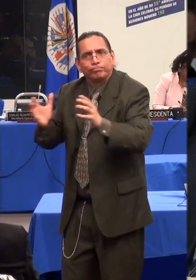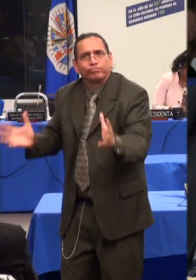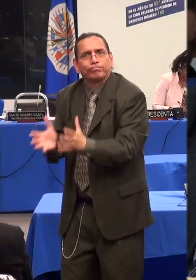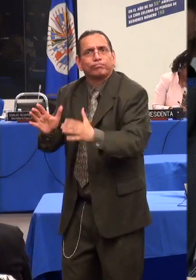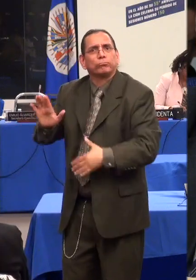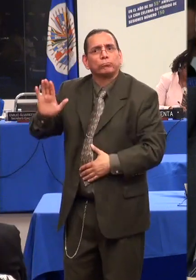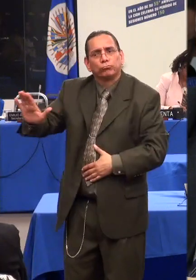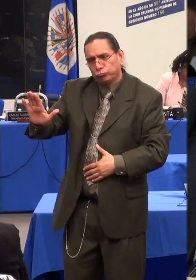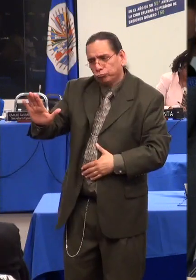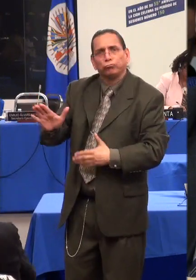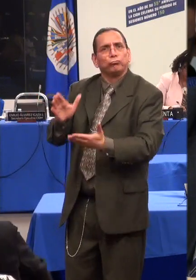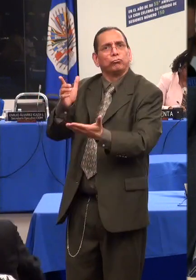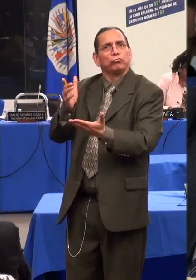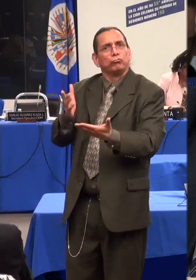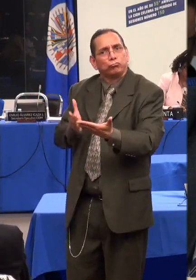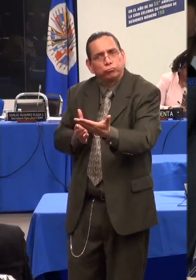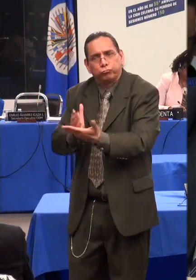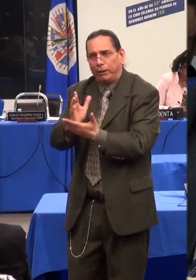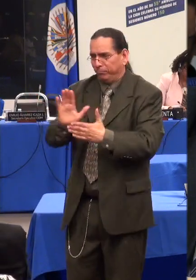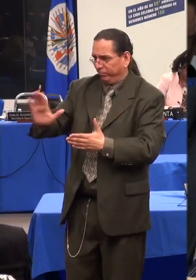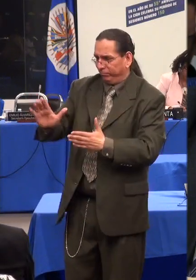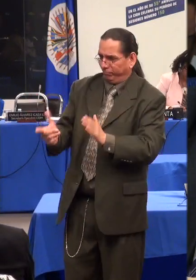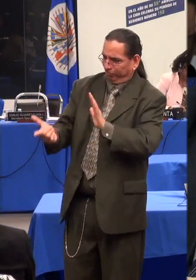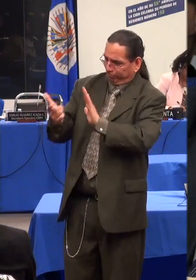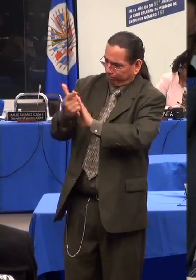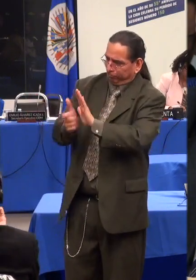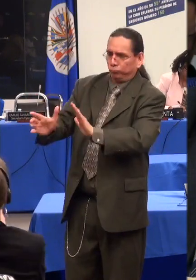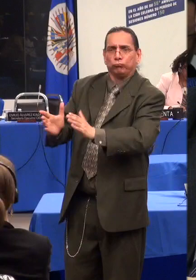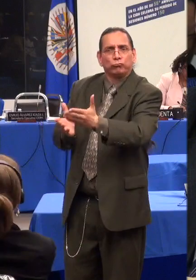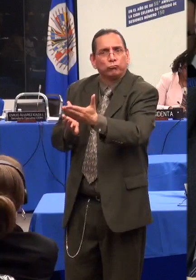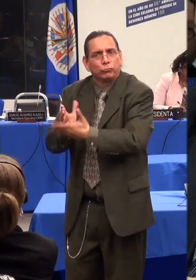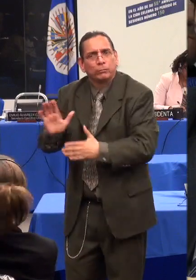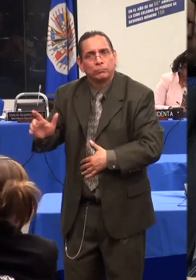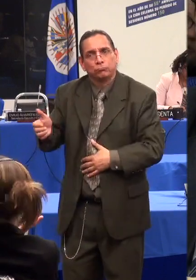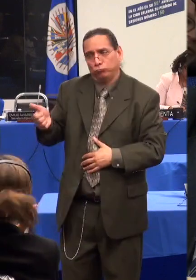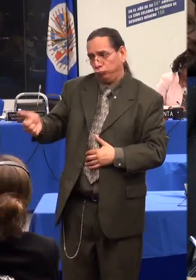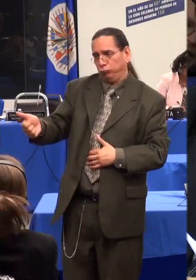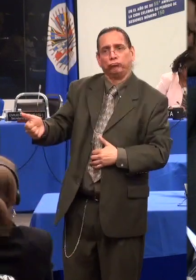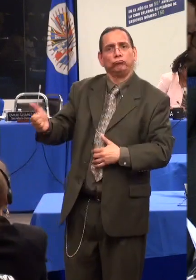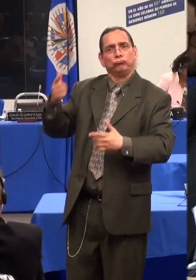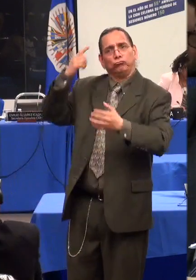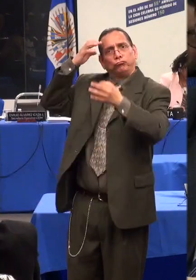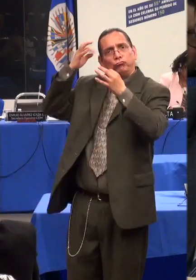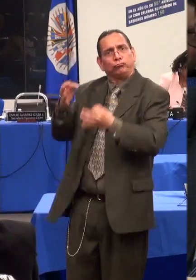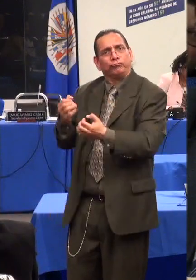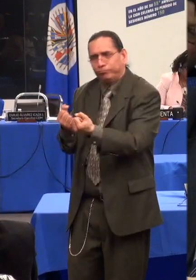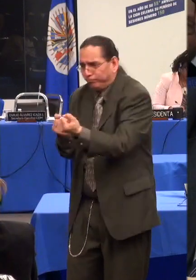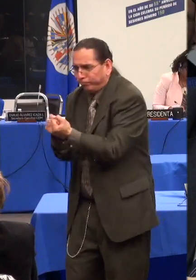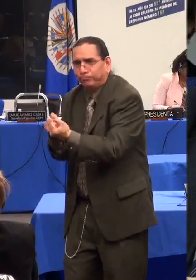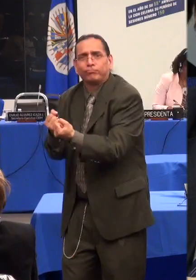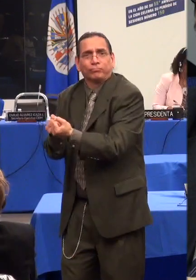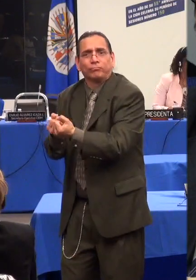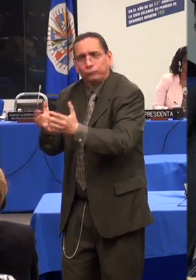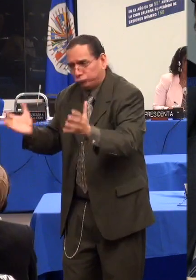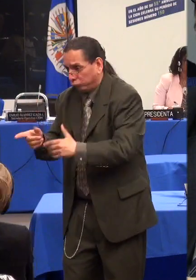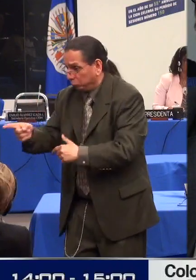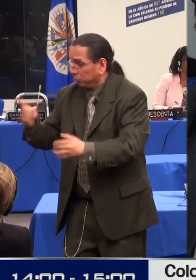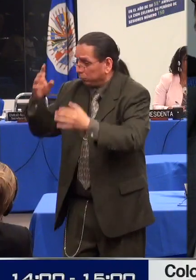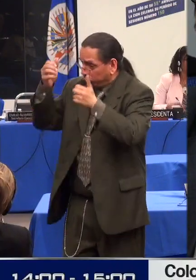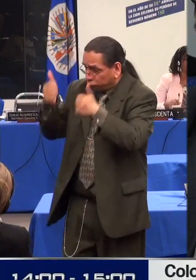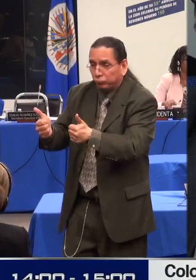de las personas con discapacidad conforme al artículo 12 de la Convención sobre los Derechos de las Personas con Discapacidad.